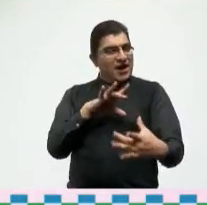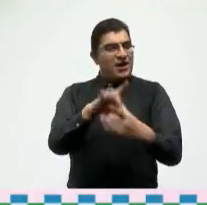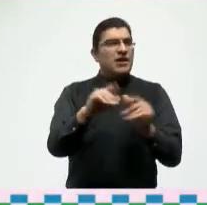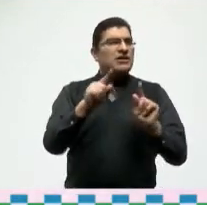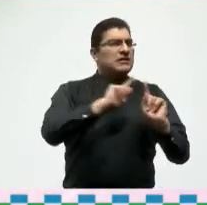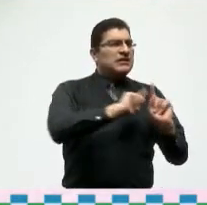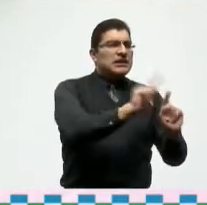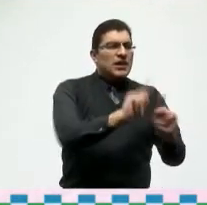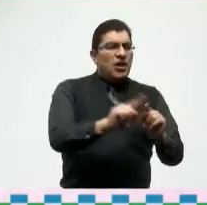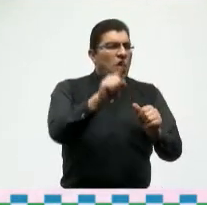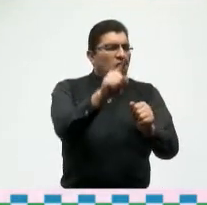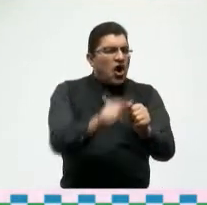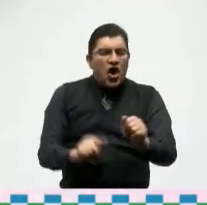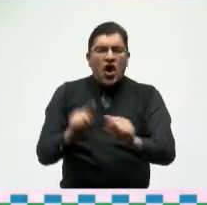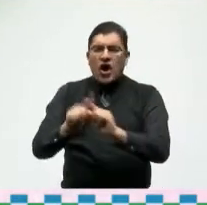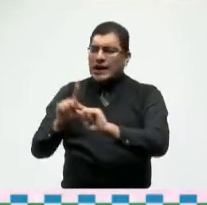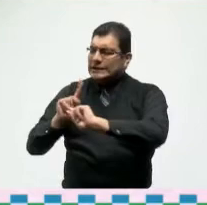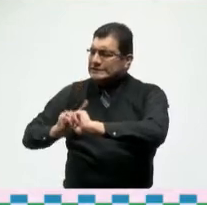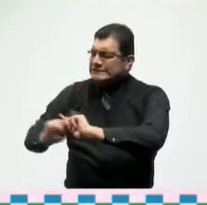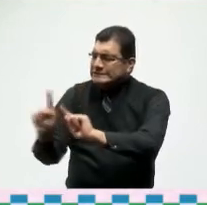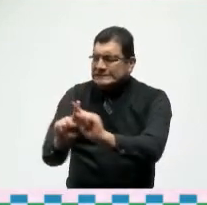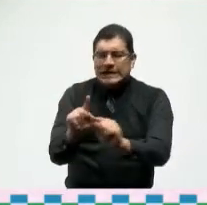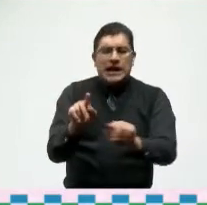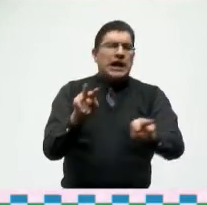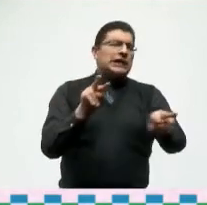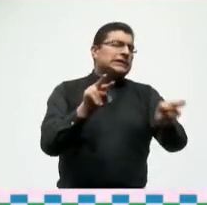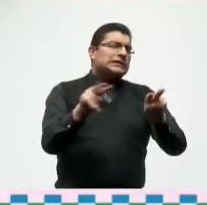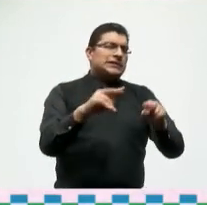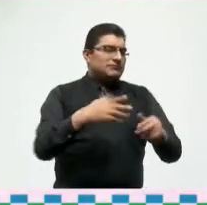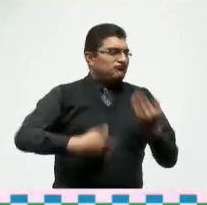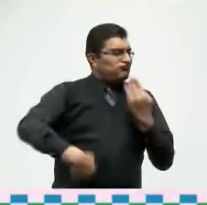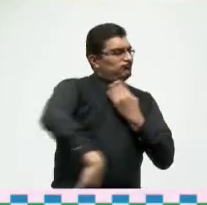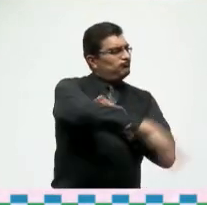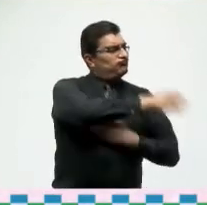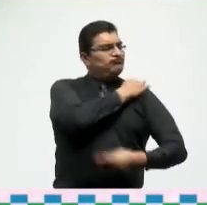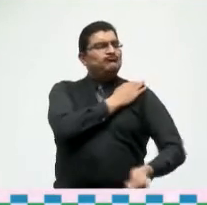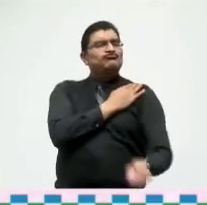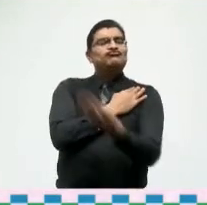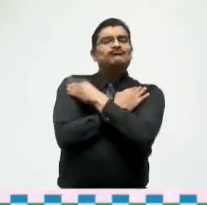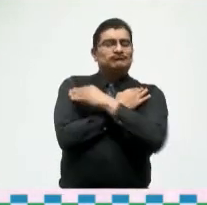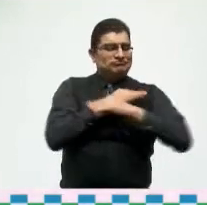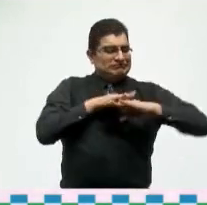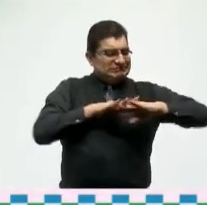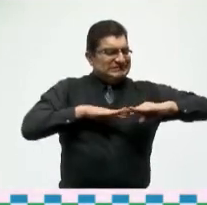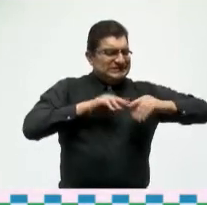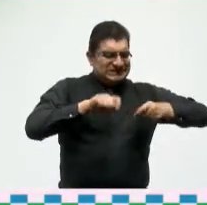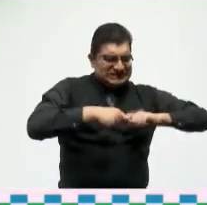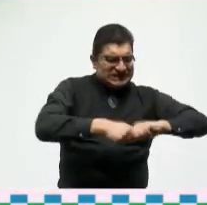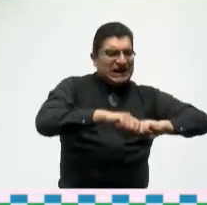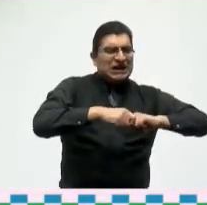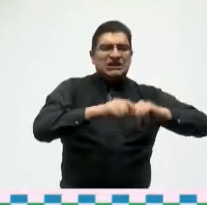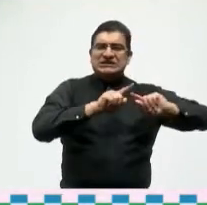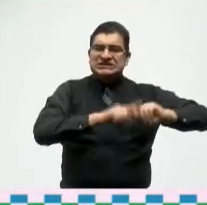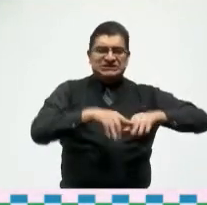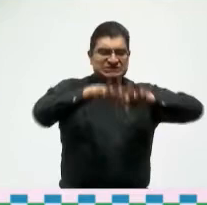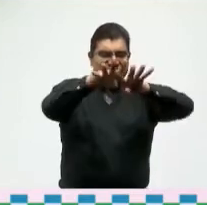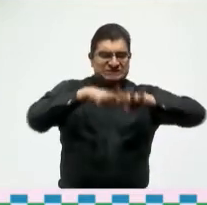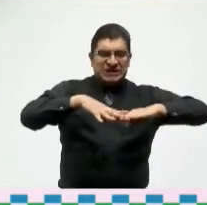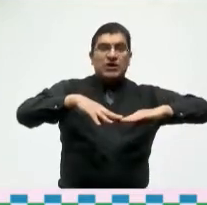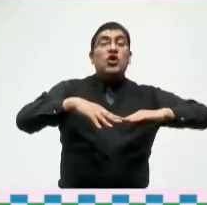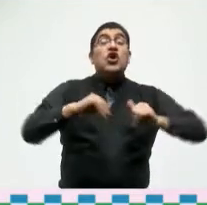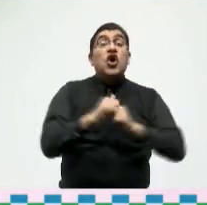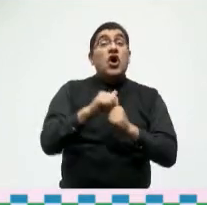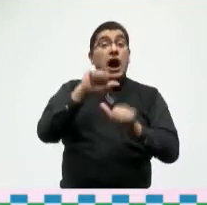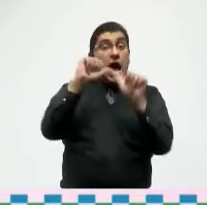mosaico de colores y texturas de su rebozo tejido siempre con las